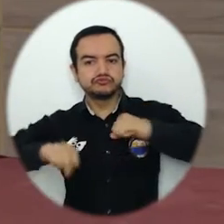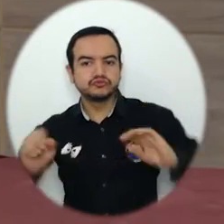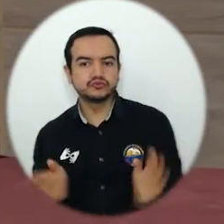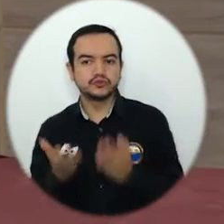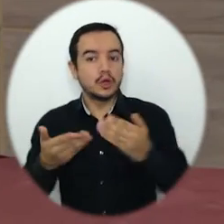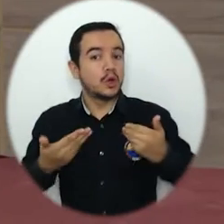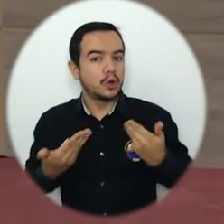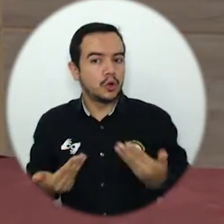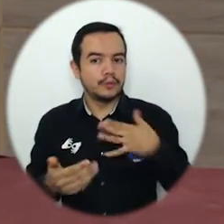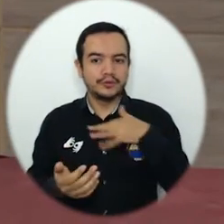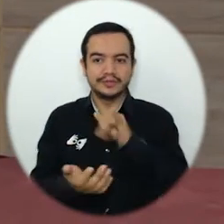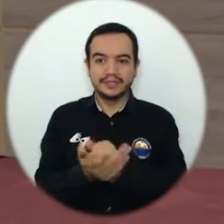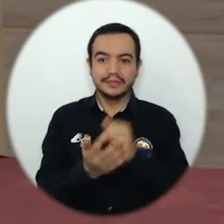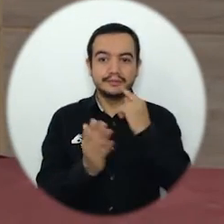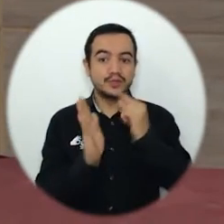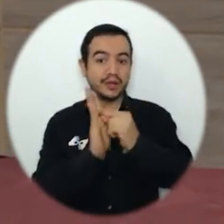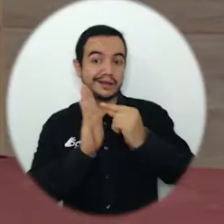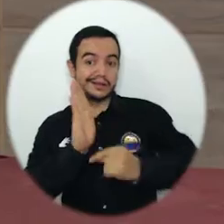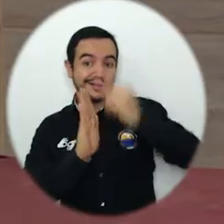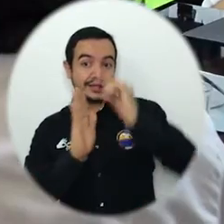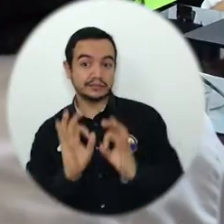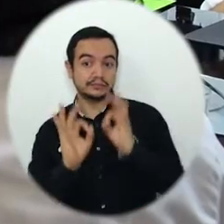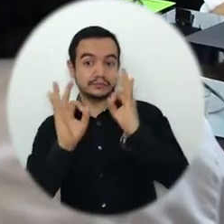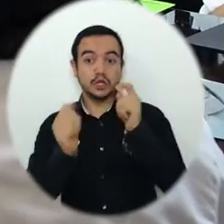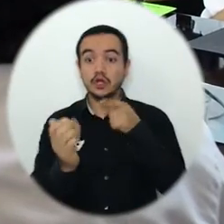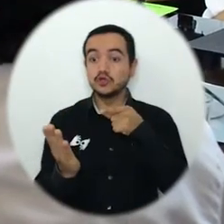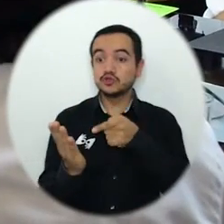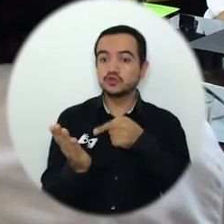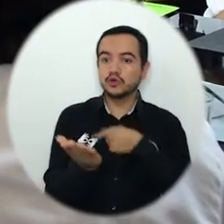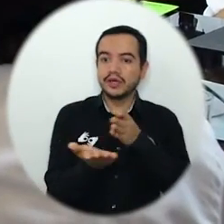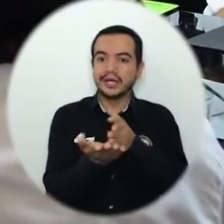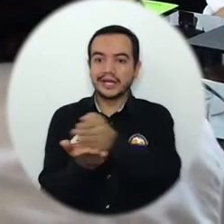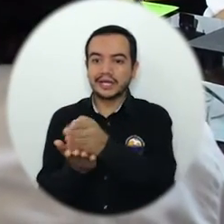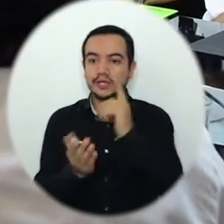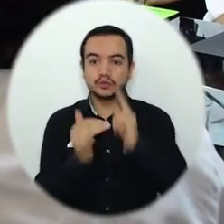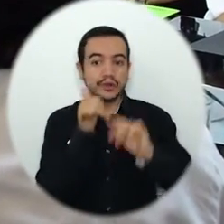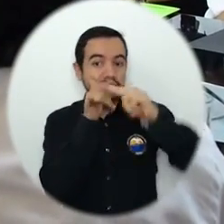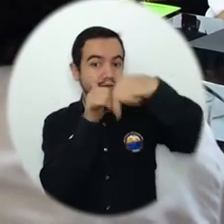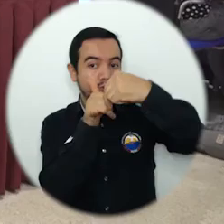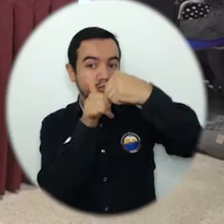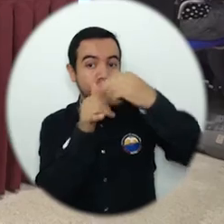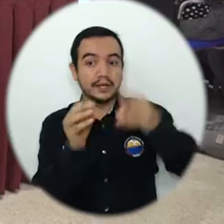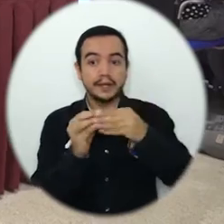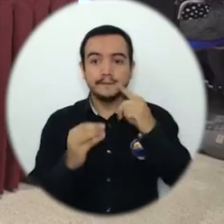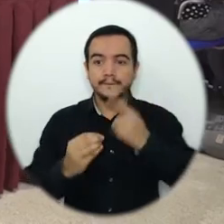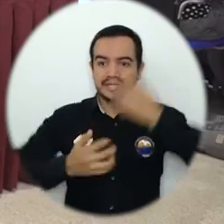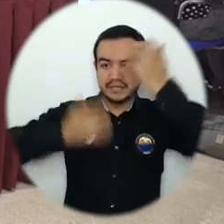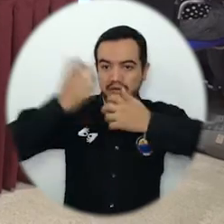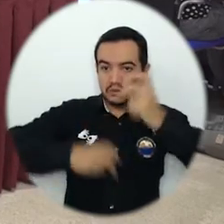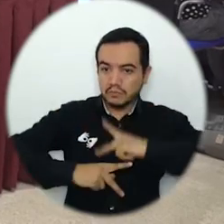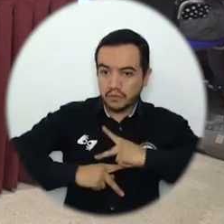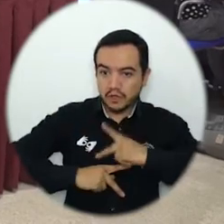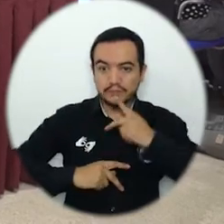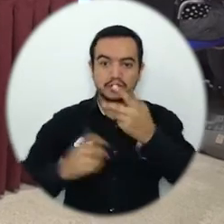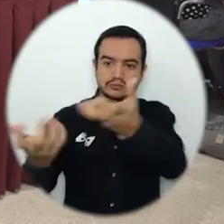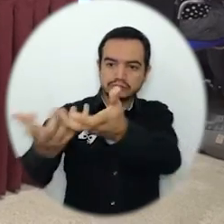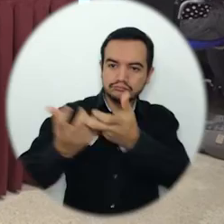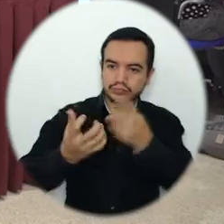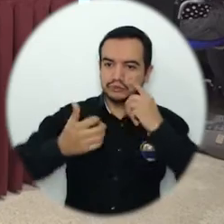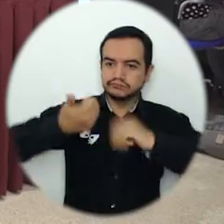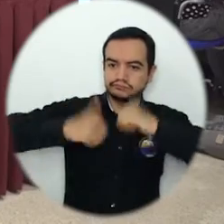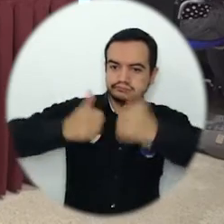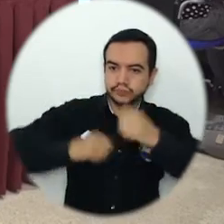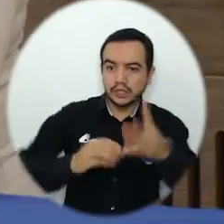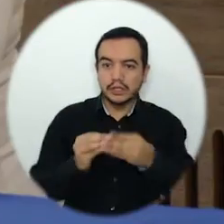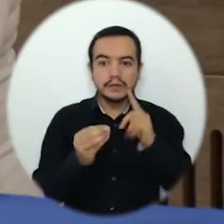continuo, a través de la acreditación en alta calidad del programa de antropología y procesos de autoevaluación, visita de pares y espera de